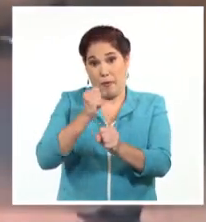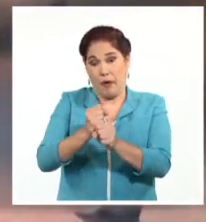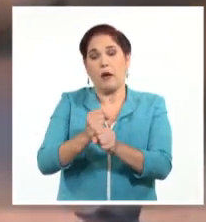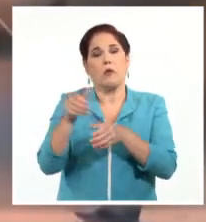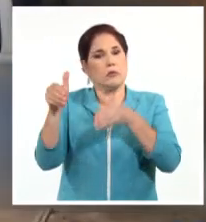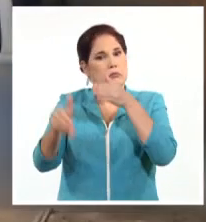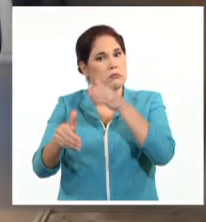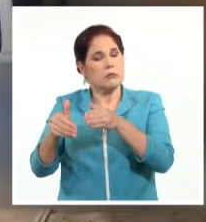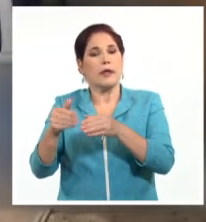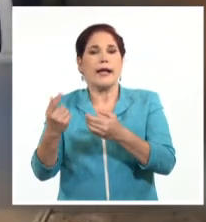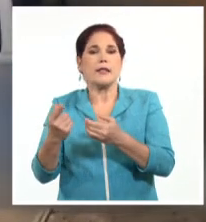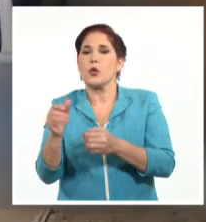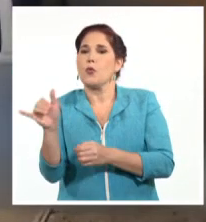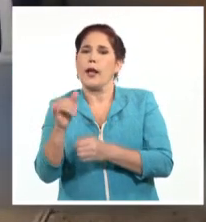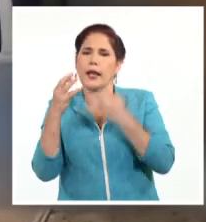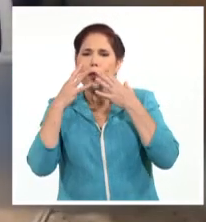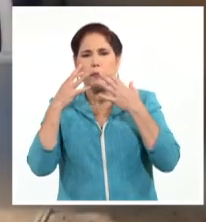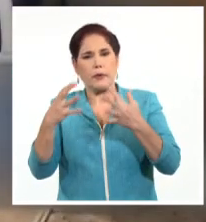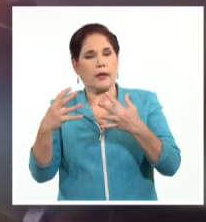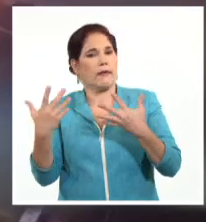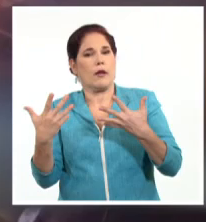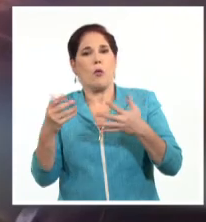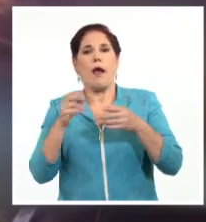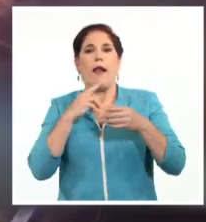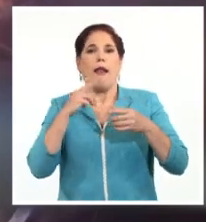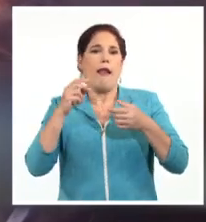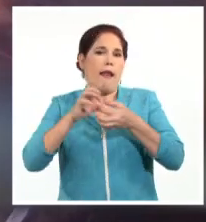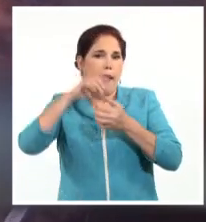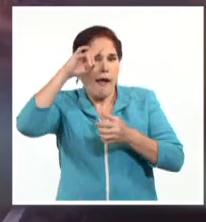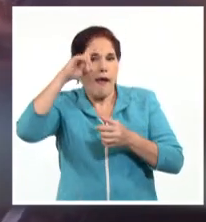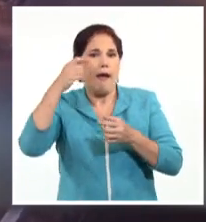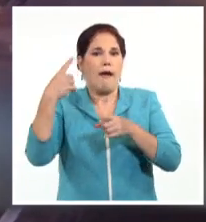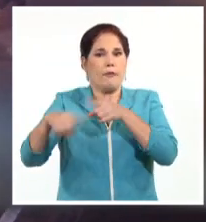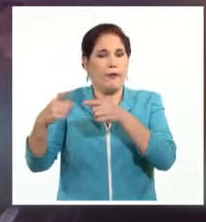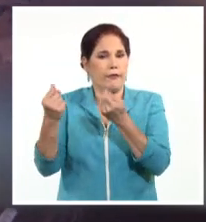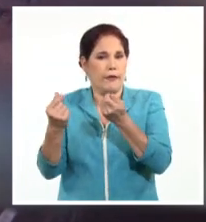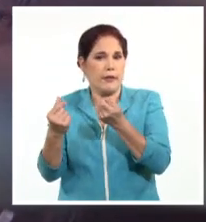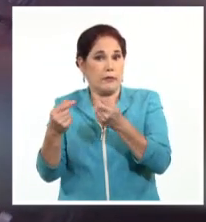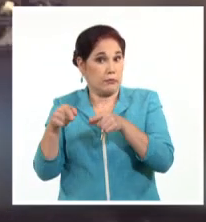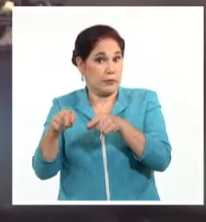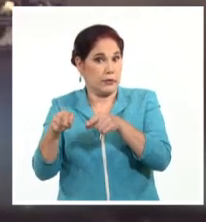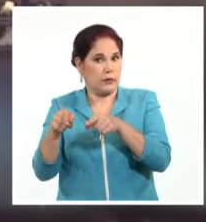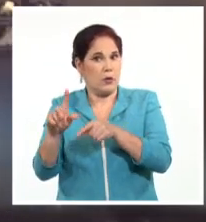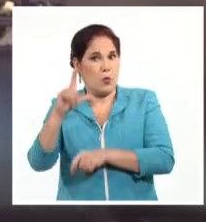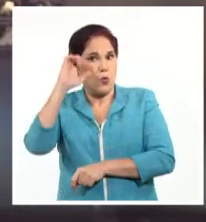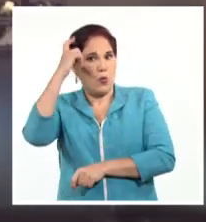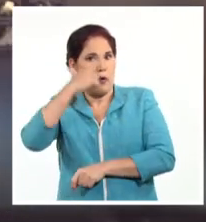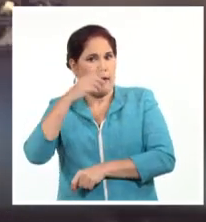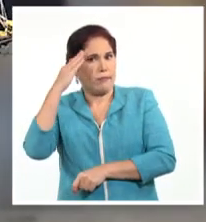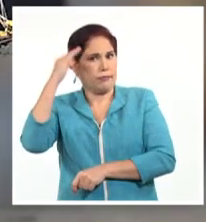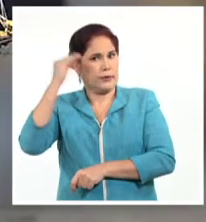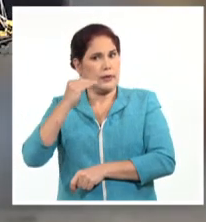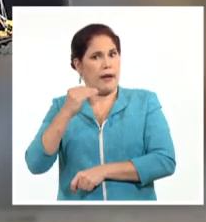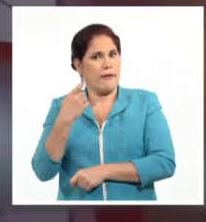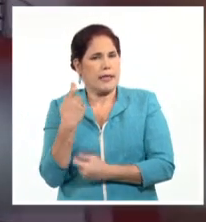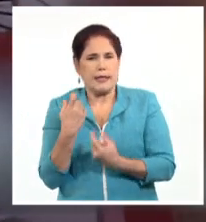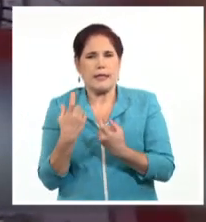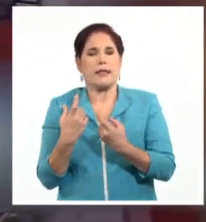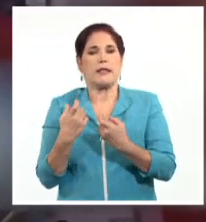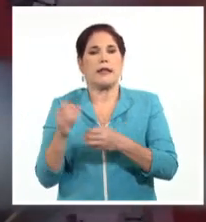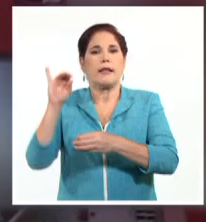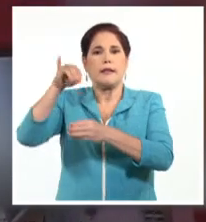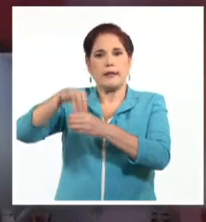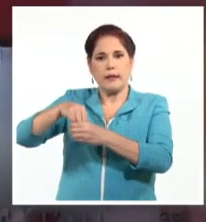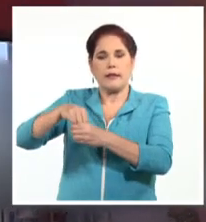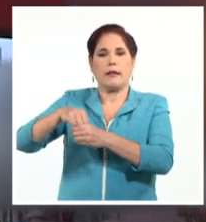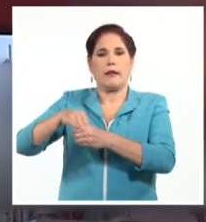agenda bilateral de peso relacionados con los hidrocarburos y las finanzas. Lula está tan convencido como yo en la necesidad de la integración